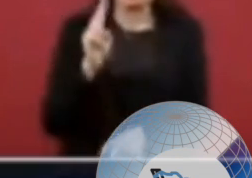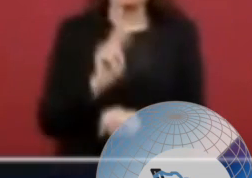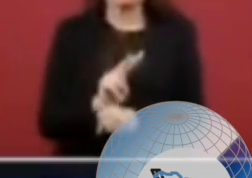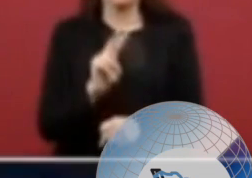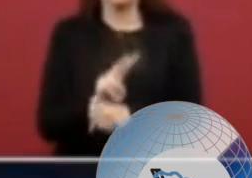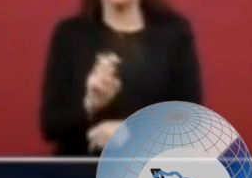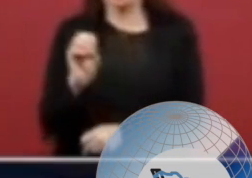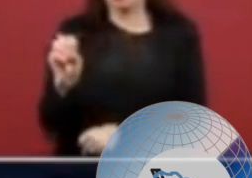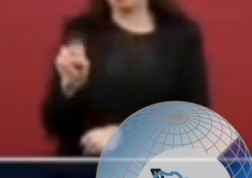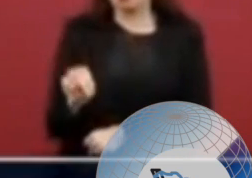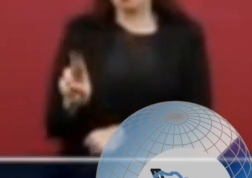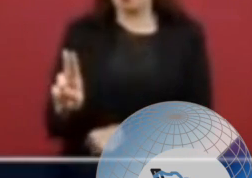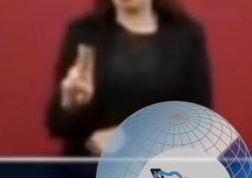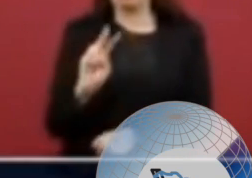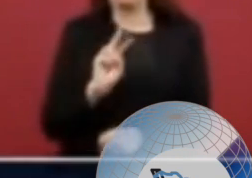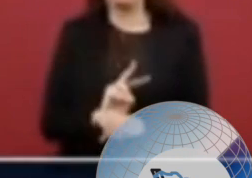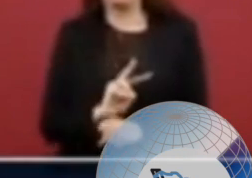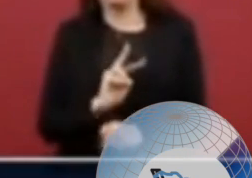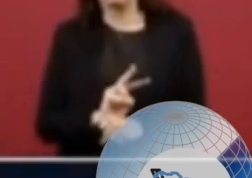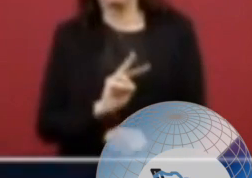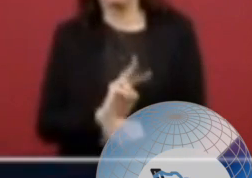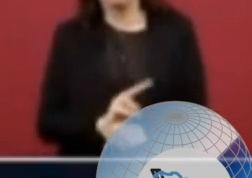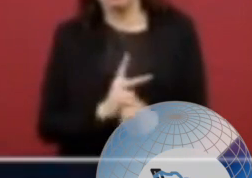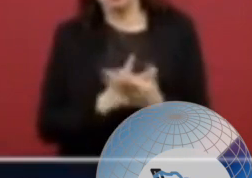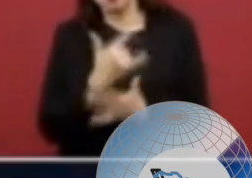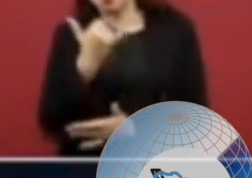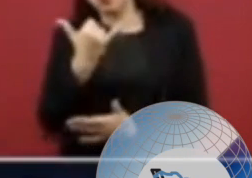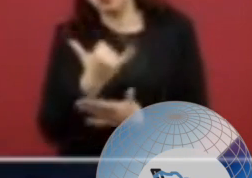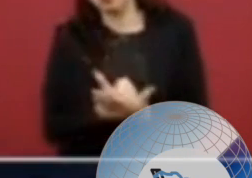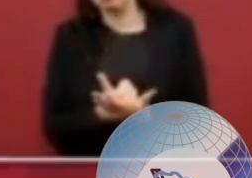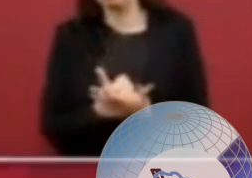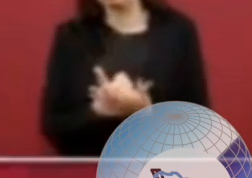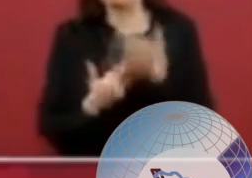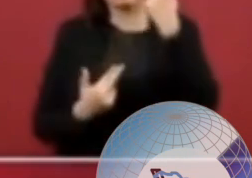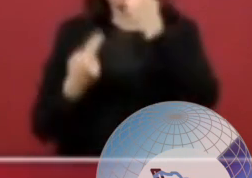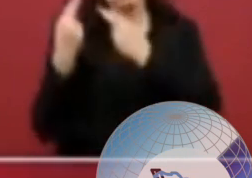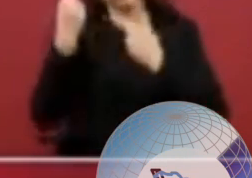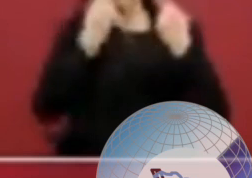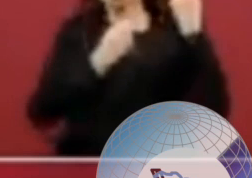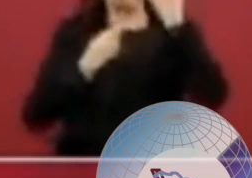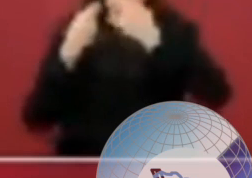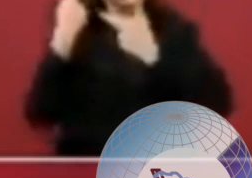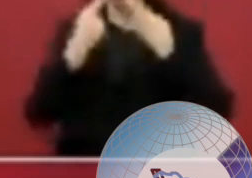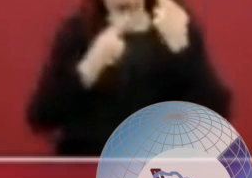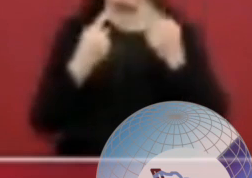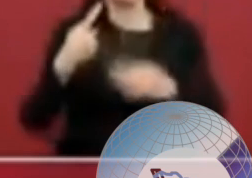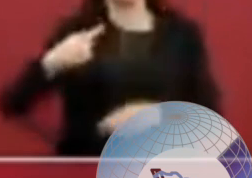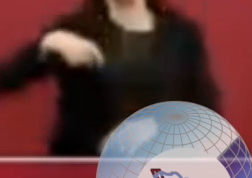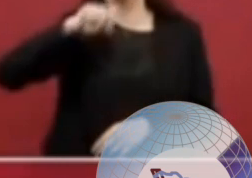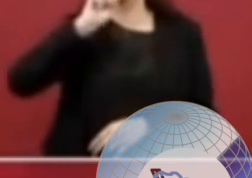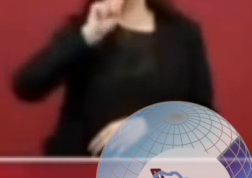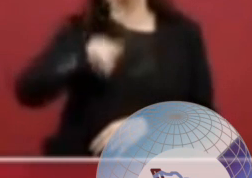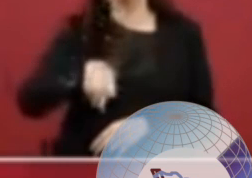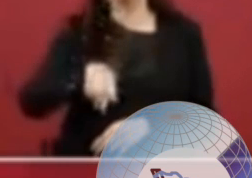la ONU sobre este proyecto, estamos también